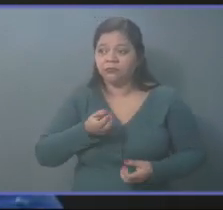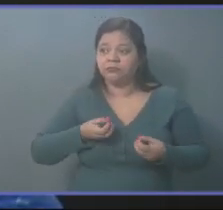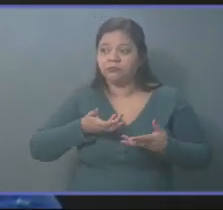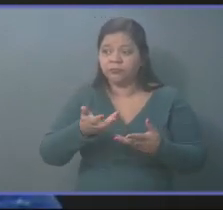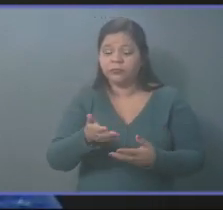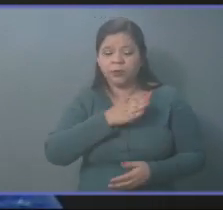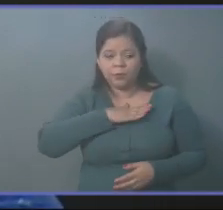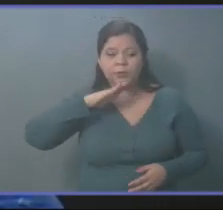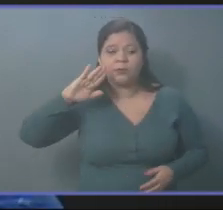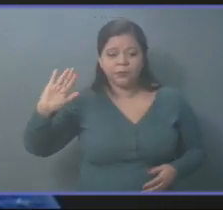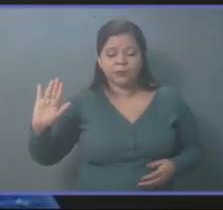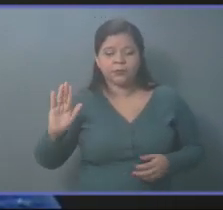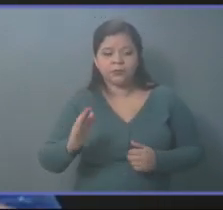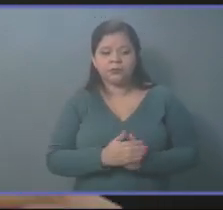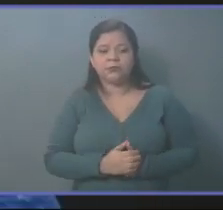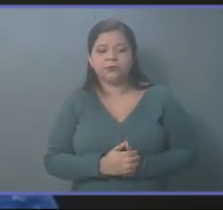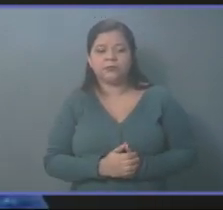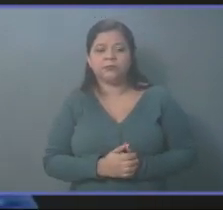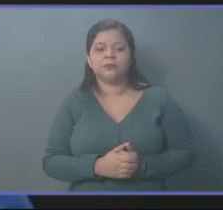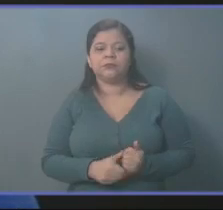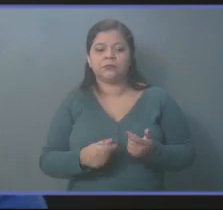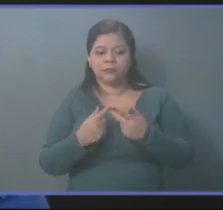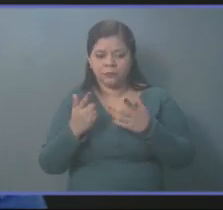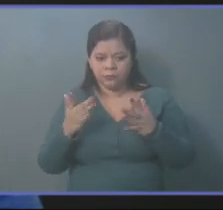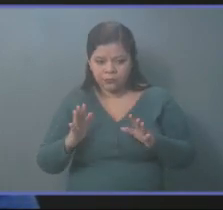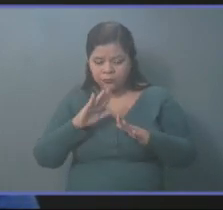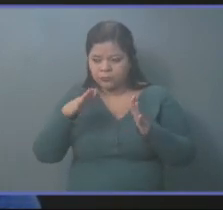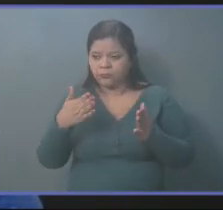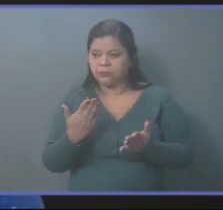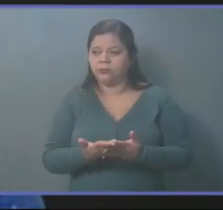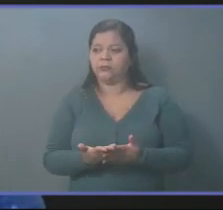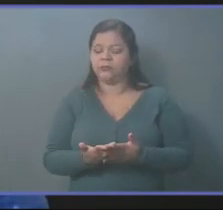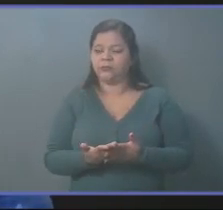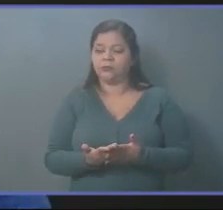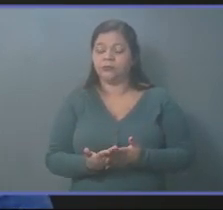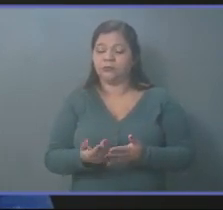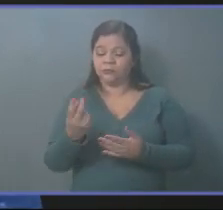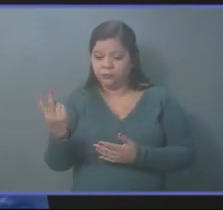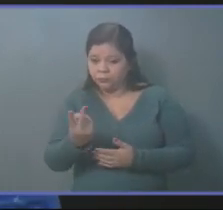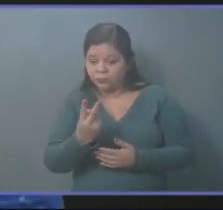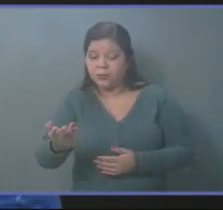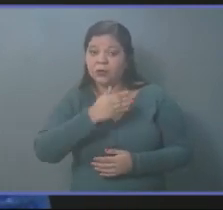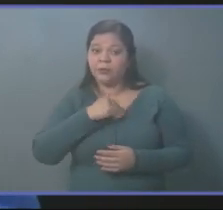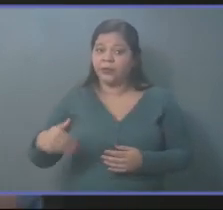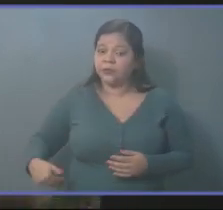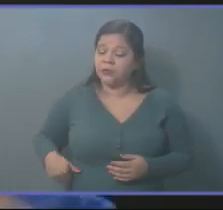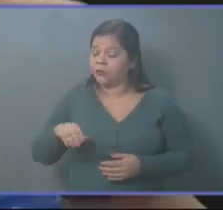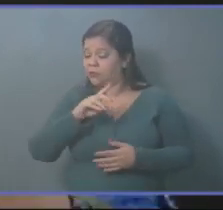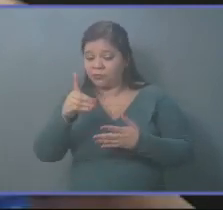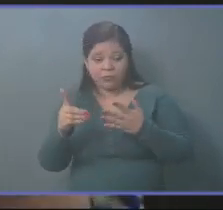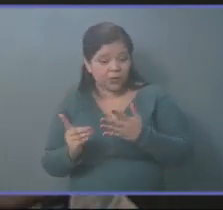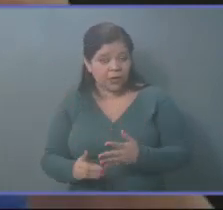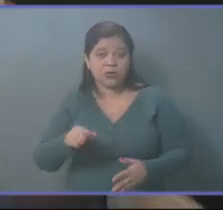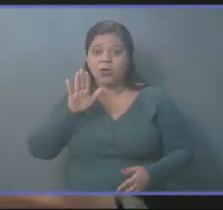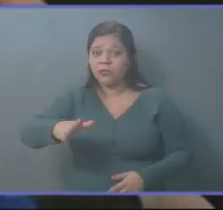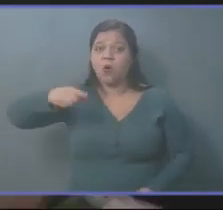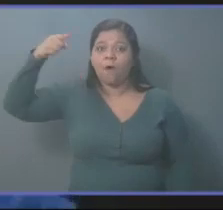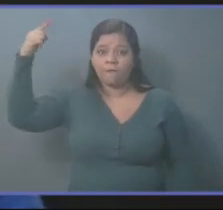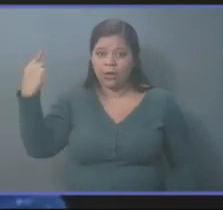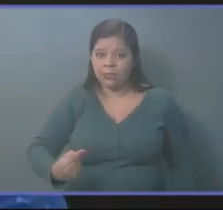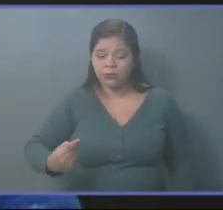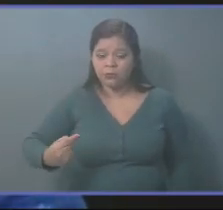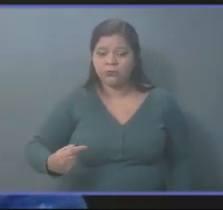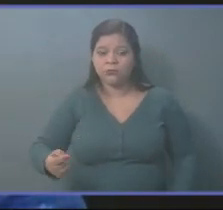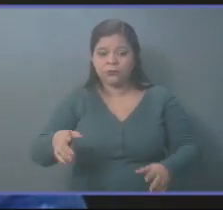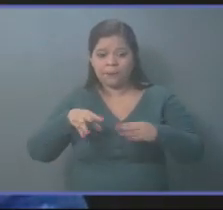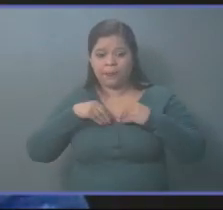comprobado que aquí hay caprichos de ambas partes. El presidente no recibe el decreto cuando es su obligación recibirlo.